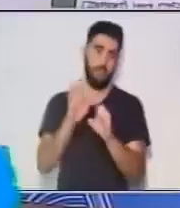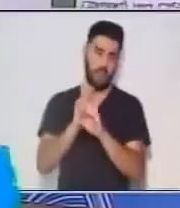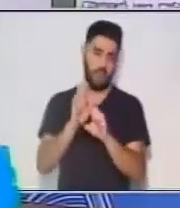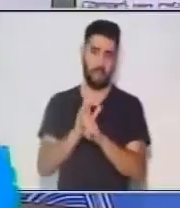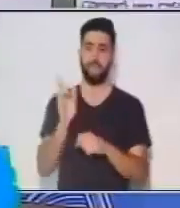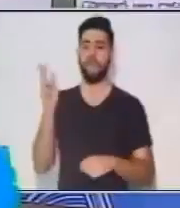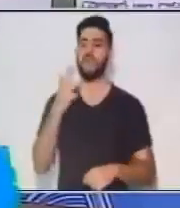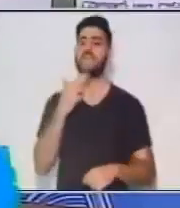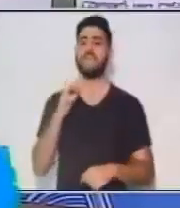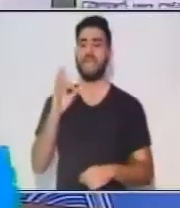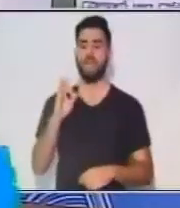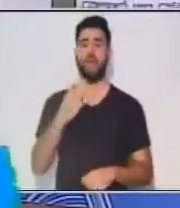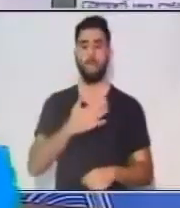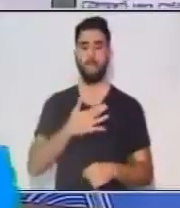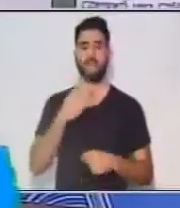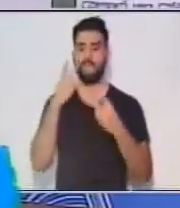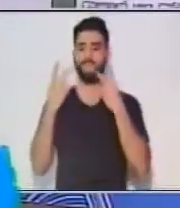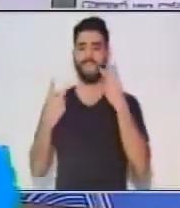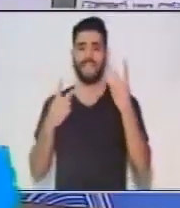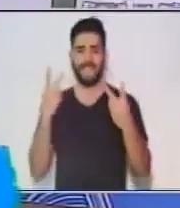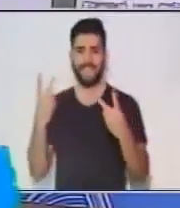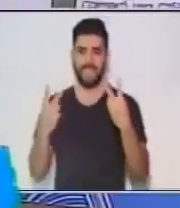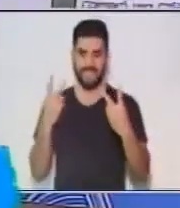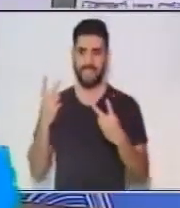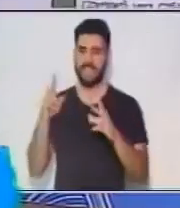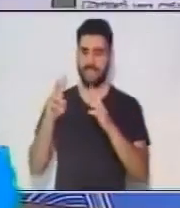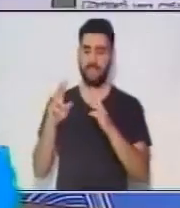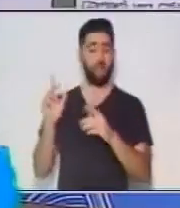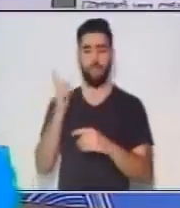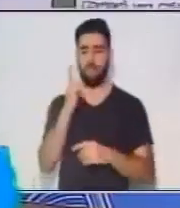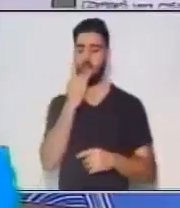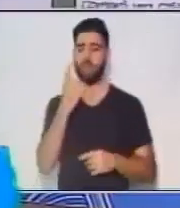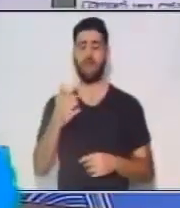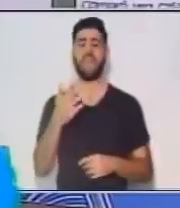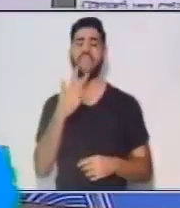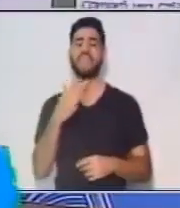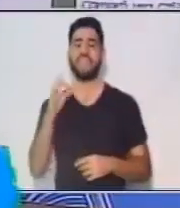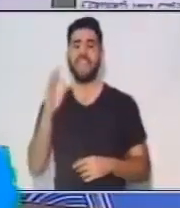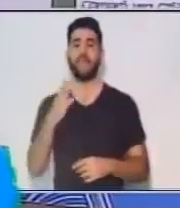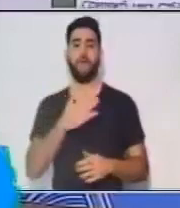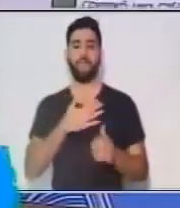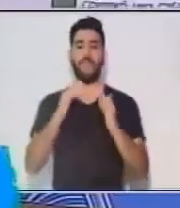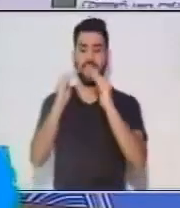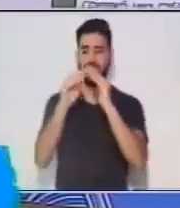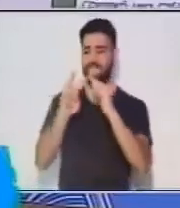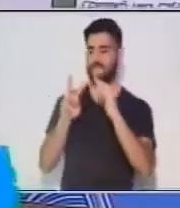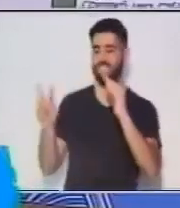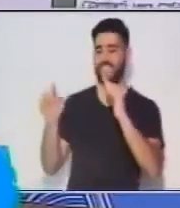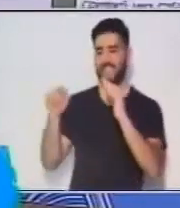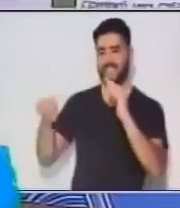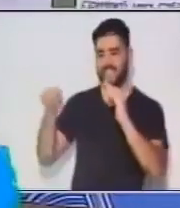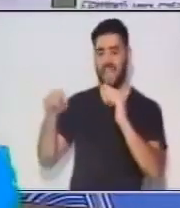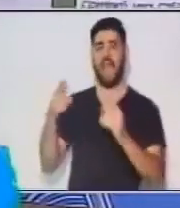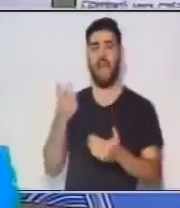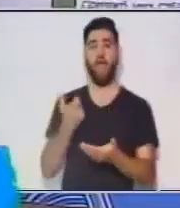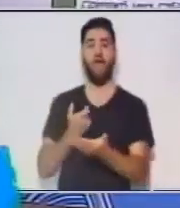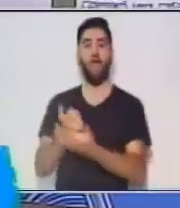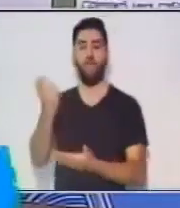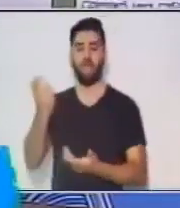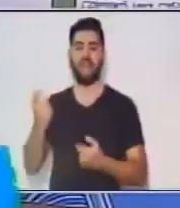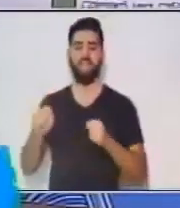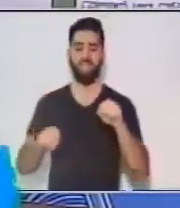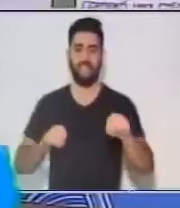una bicicleta. ¿Se dan cuenta? Que tenemos aquí lo que les decía, que tenemos el sujeto y nuestro predicado. Aquí.